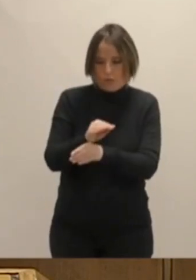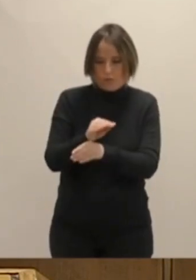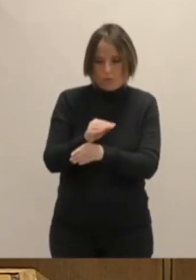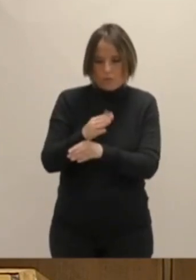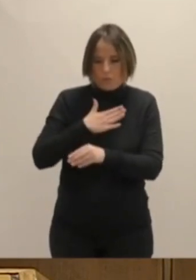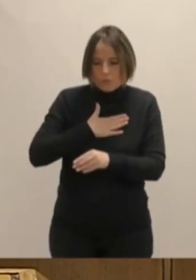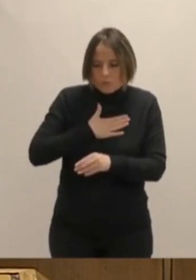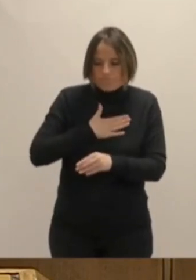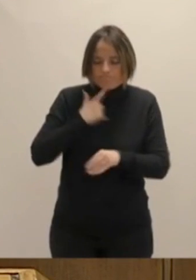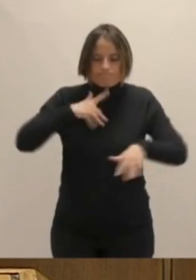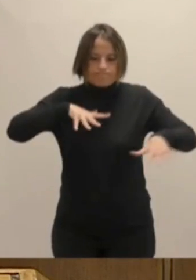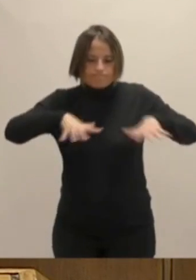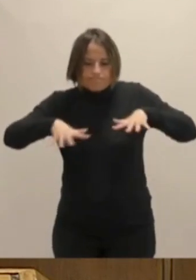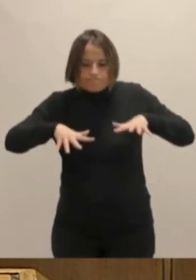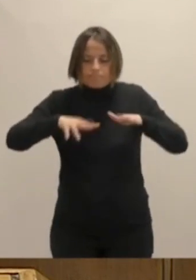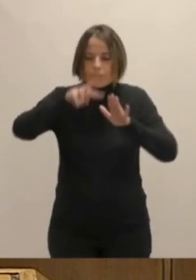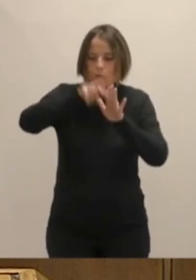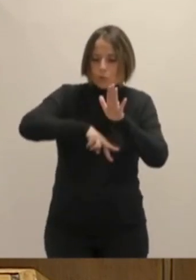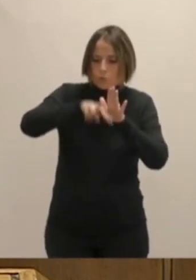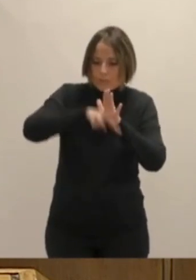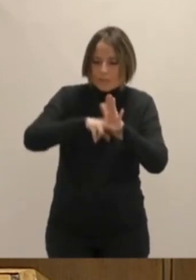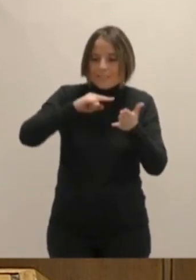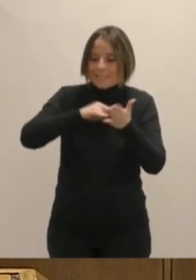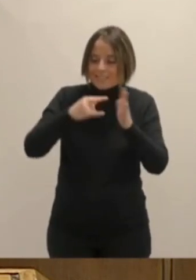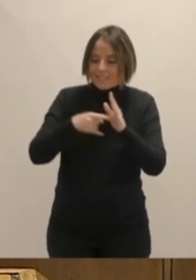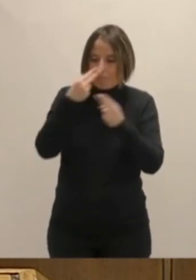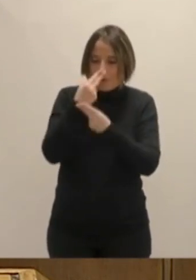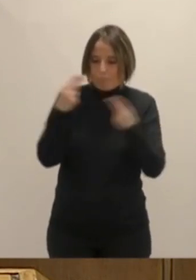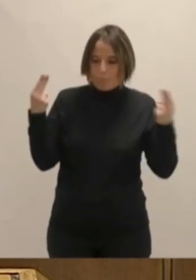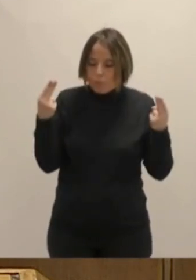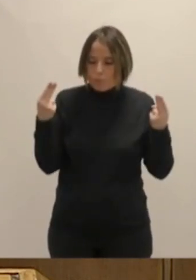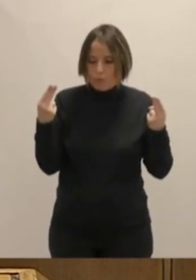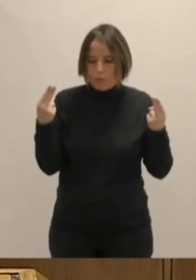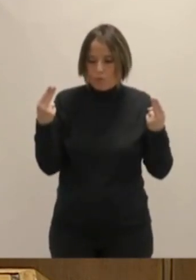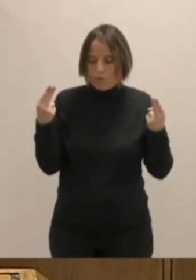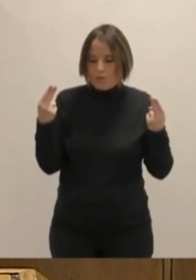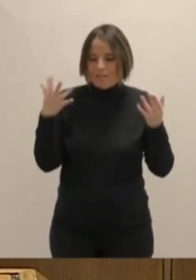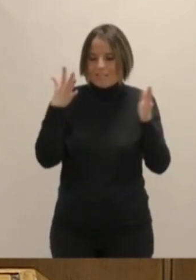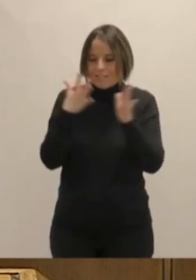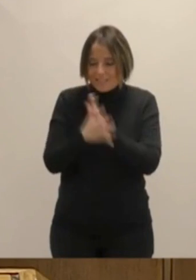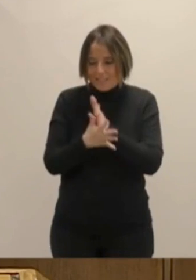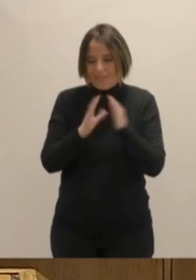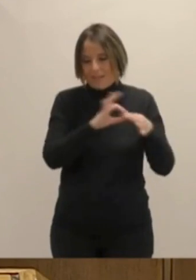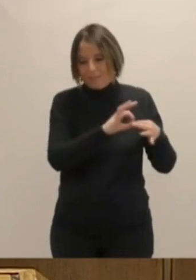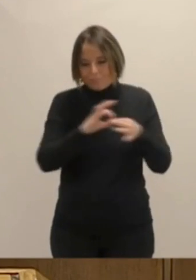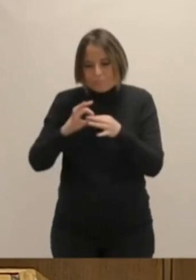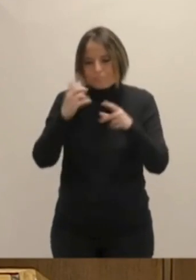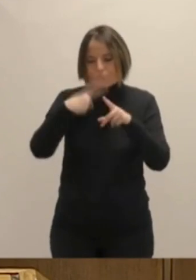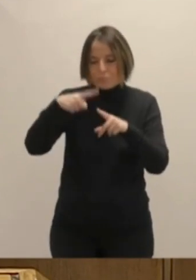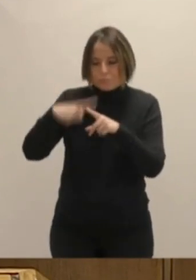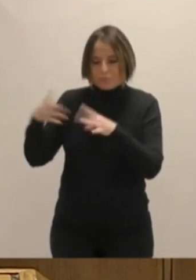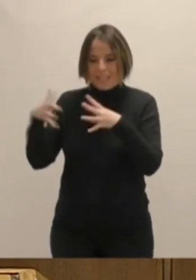vista operativo y normativo, este sistema público resulta de la suma y articulación de las diferentes